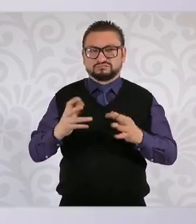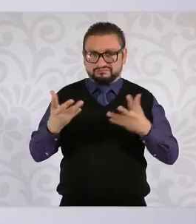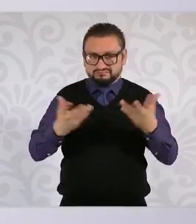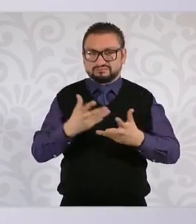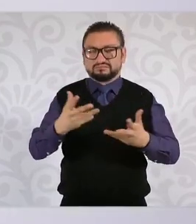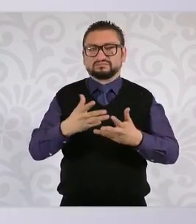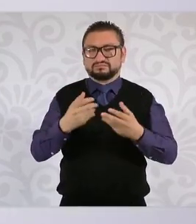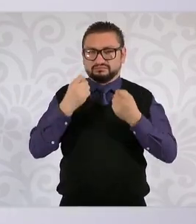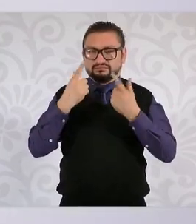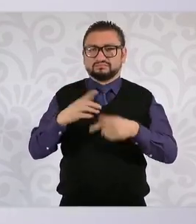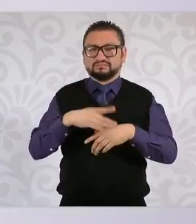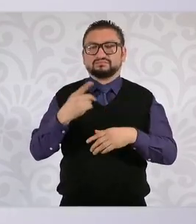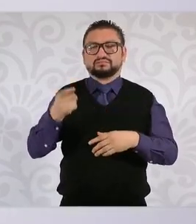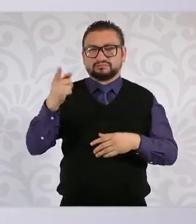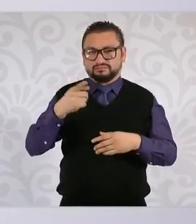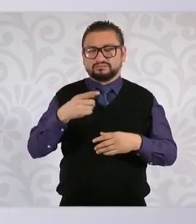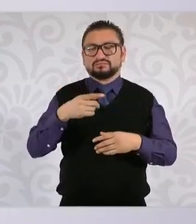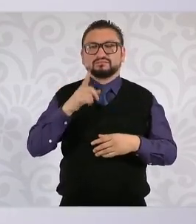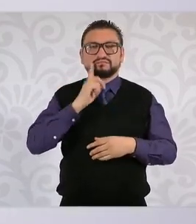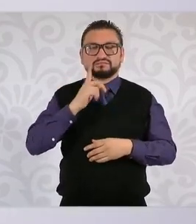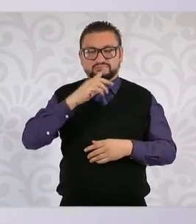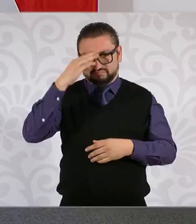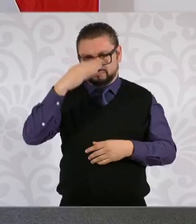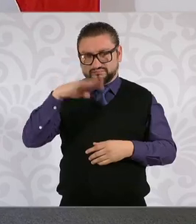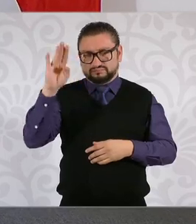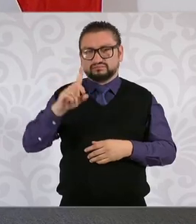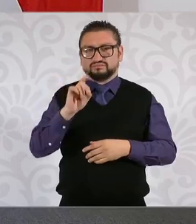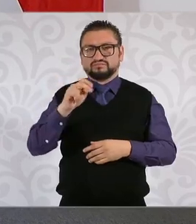por ser hija de doña Rosario y Barra de Piedra.